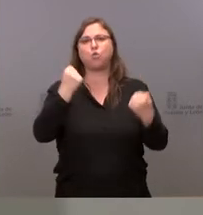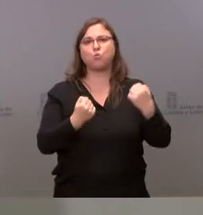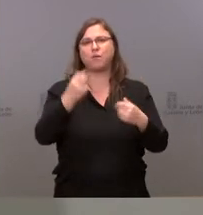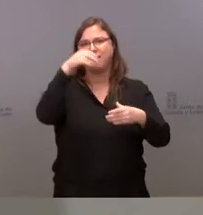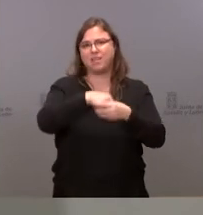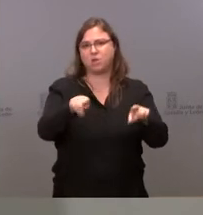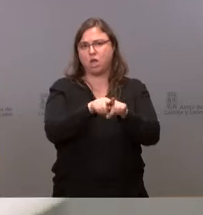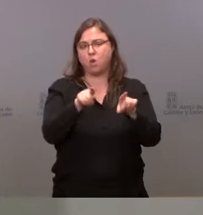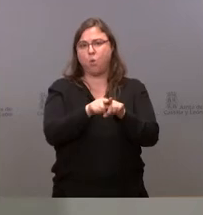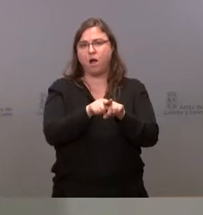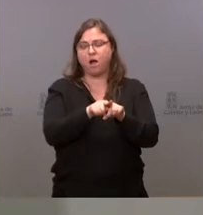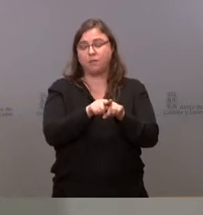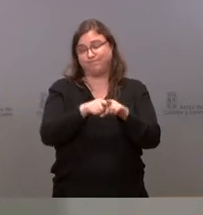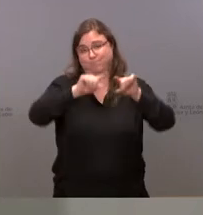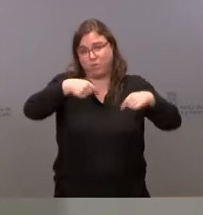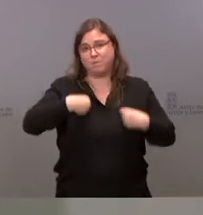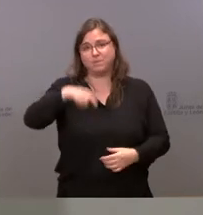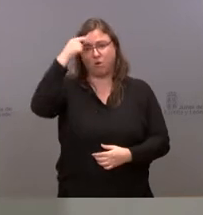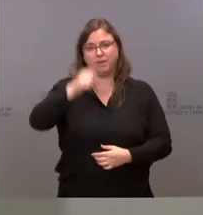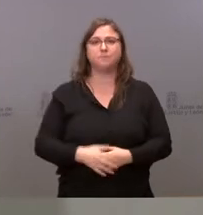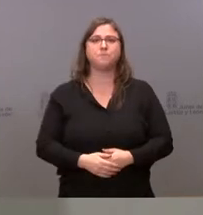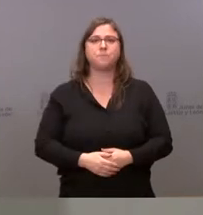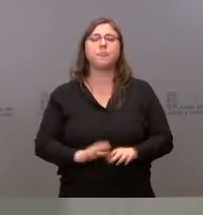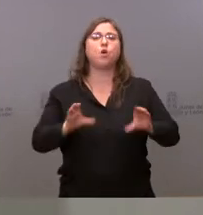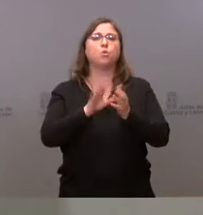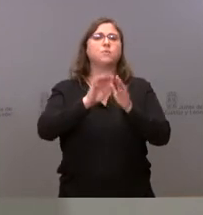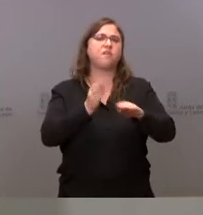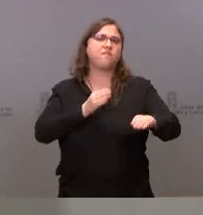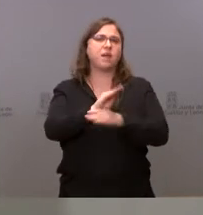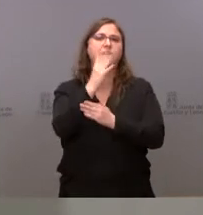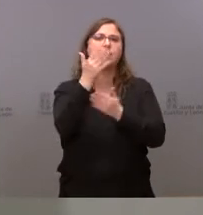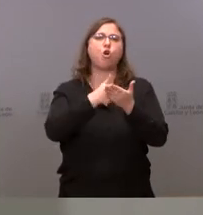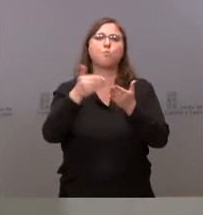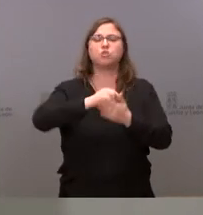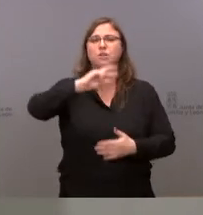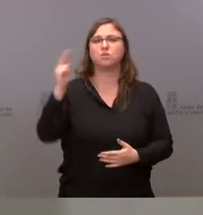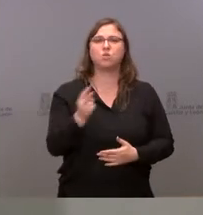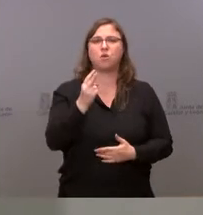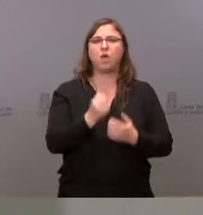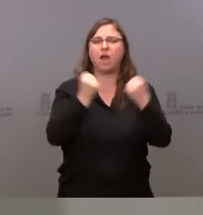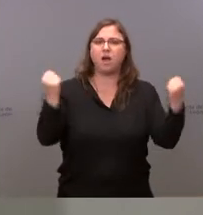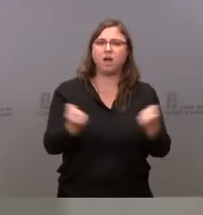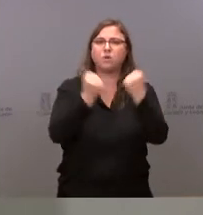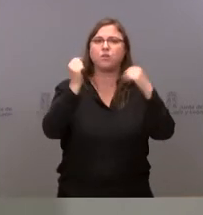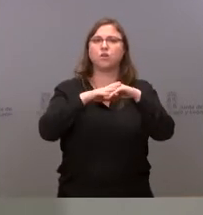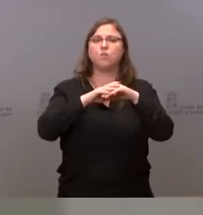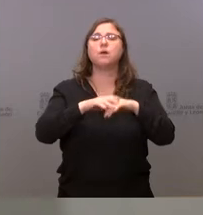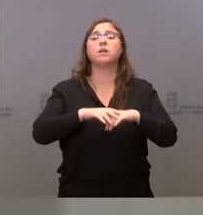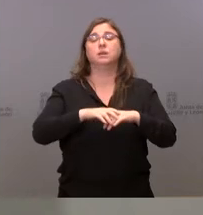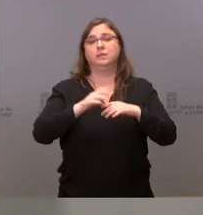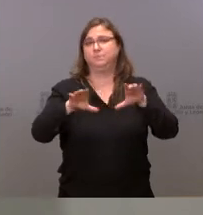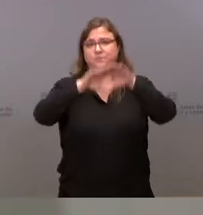provincia de Ávila. La Junta financia con 5 millones de euros actuaciones en la cúpula de la energía